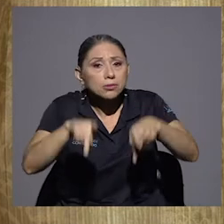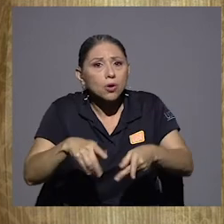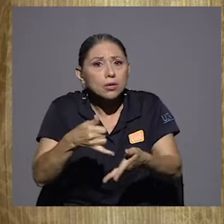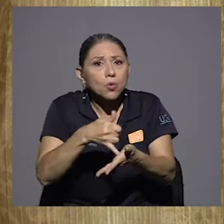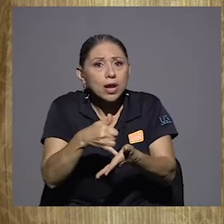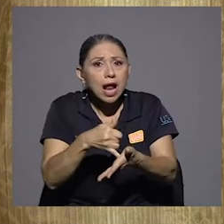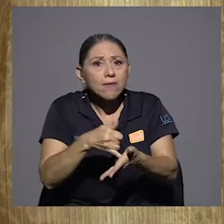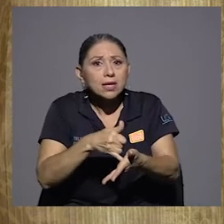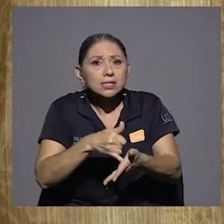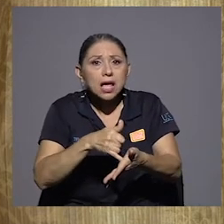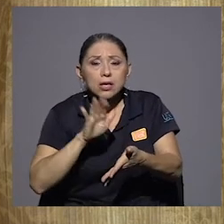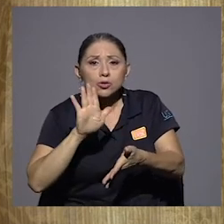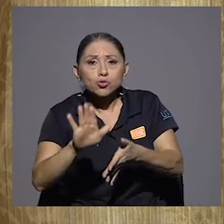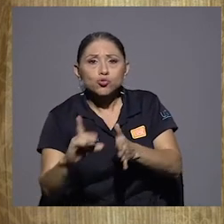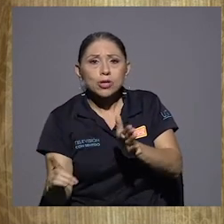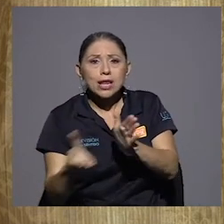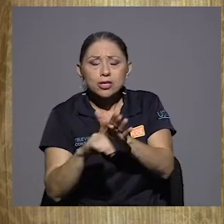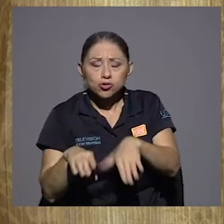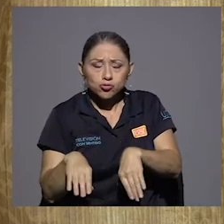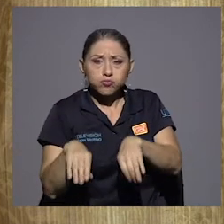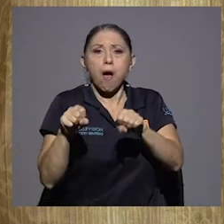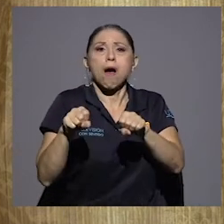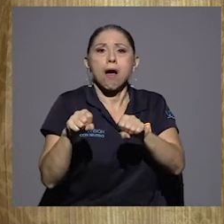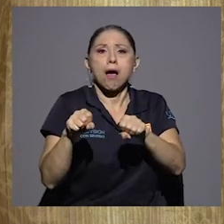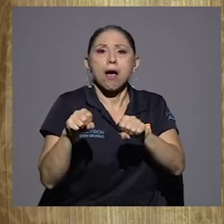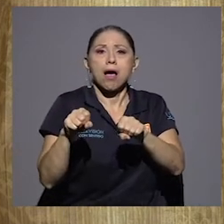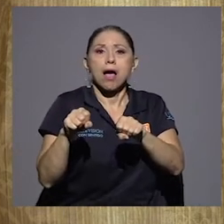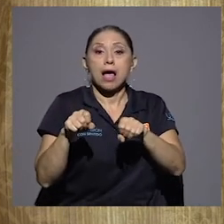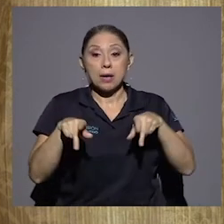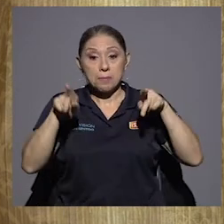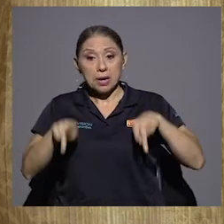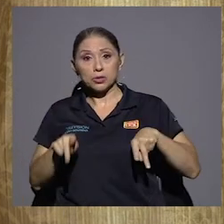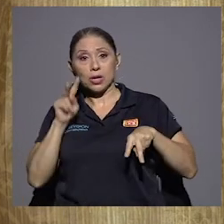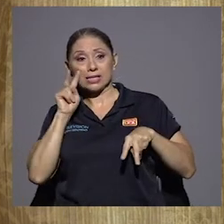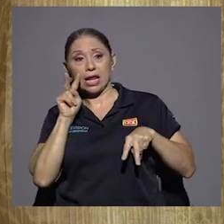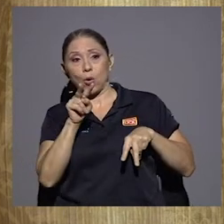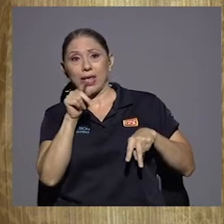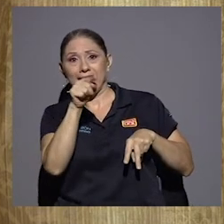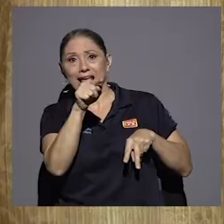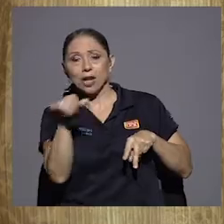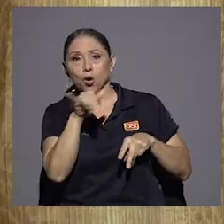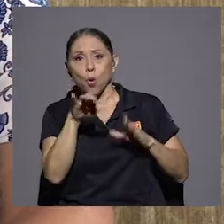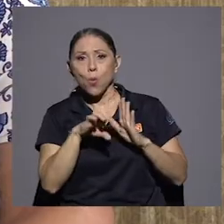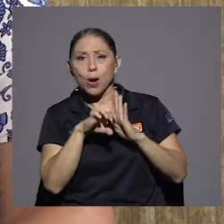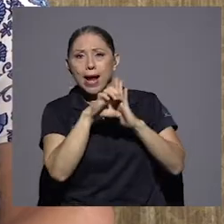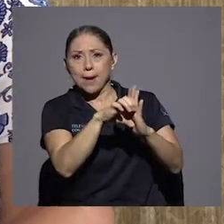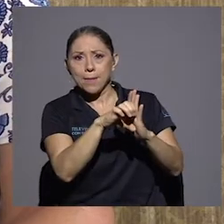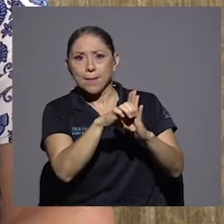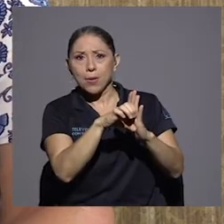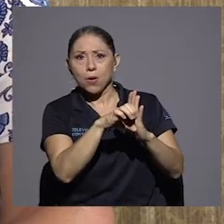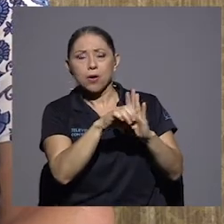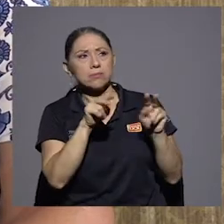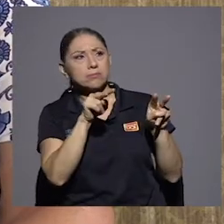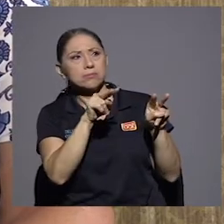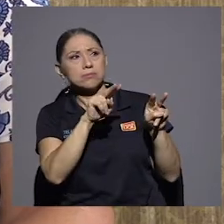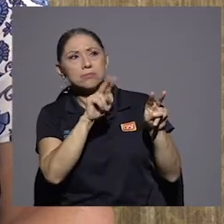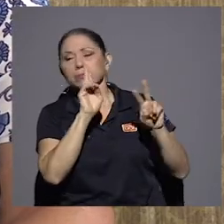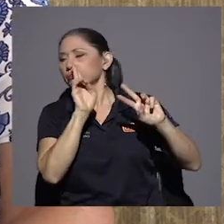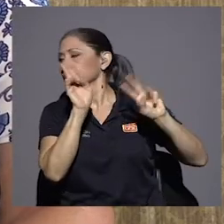que lo veían a él como un referente le pudiesen dar la espalda y se la dieron. Y se la dieron.